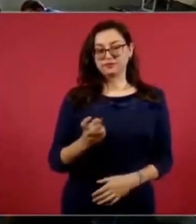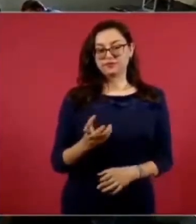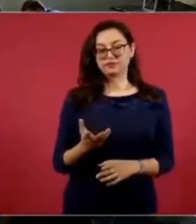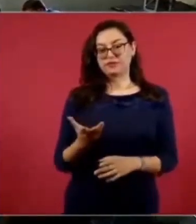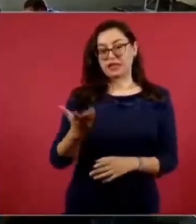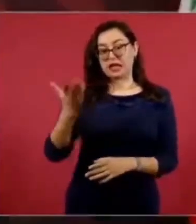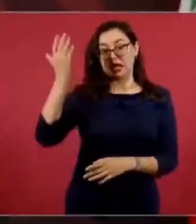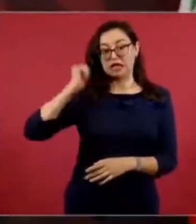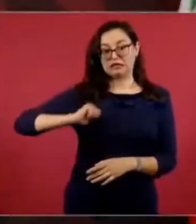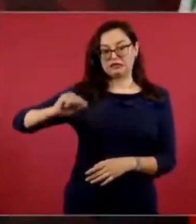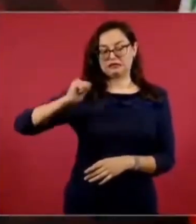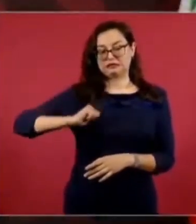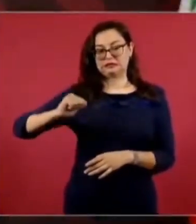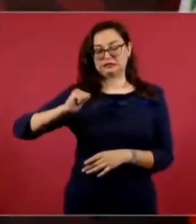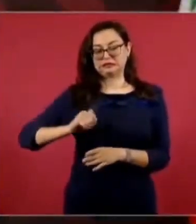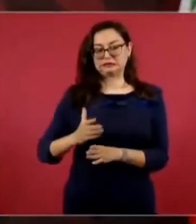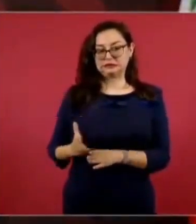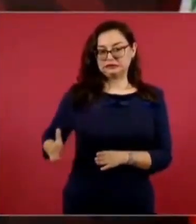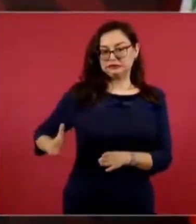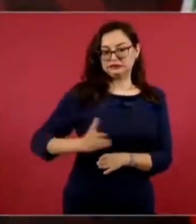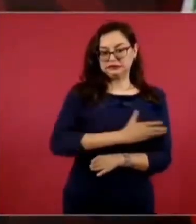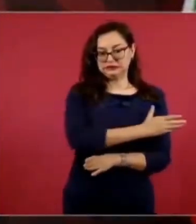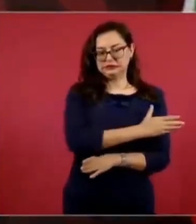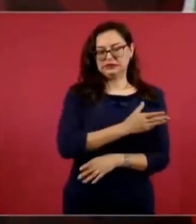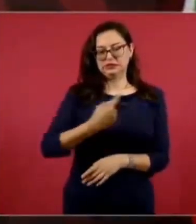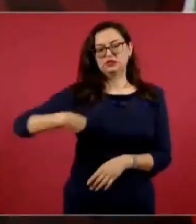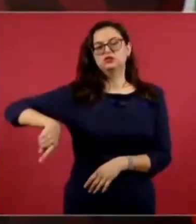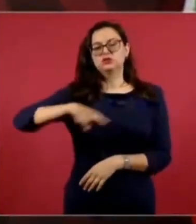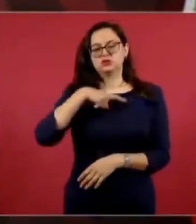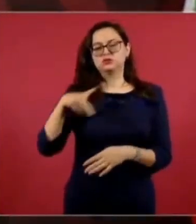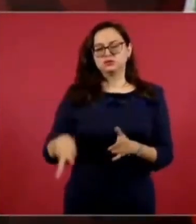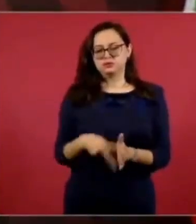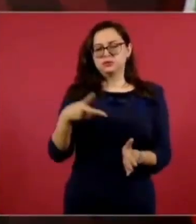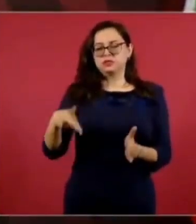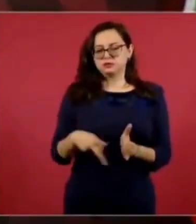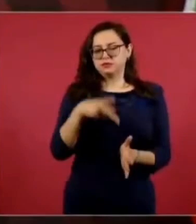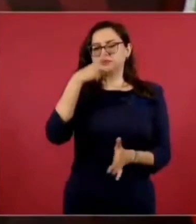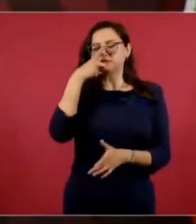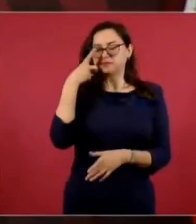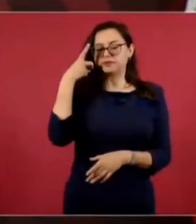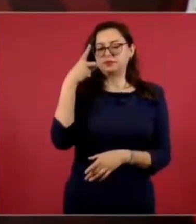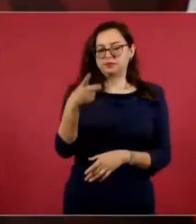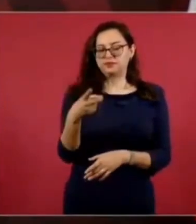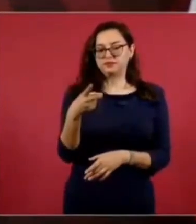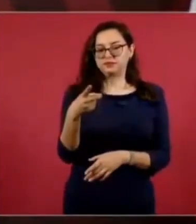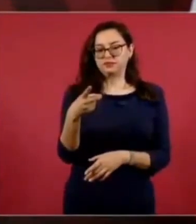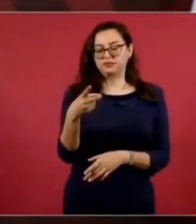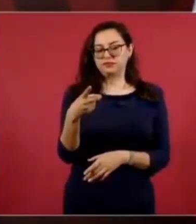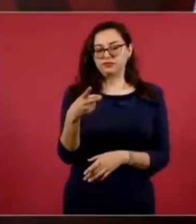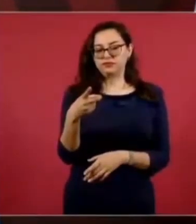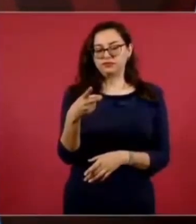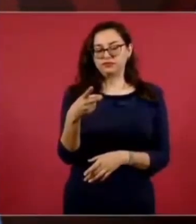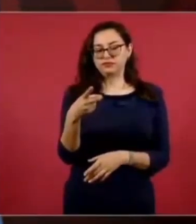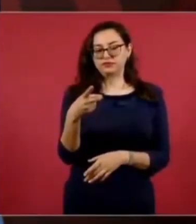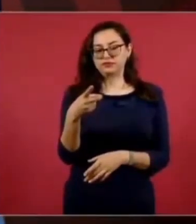sí también para, ya lo hemos dicho, se elegía